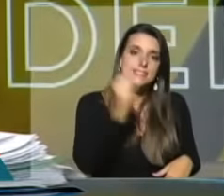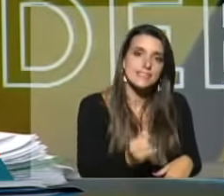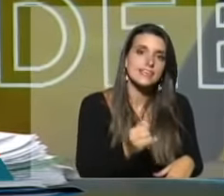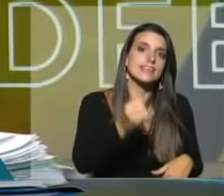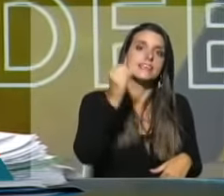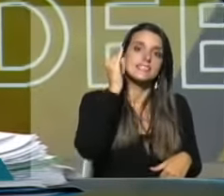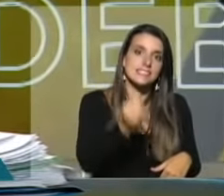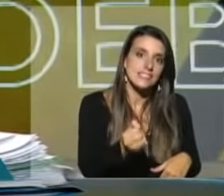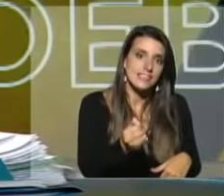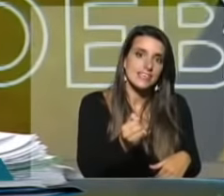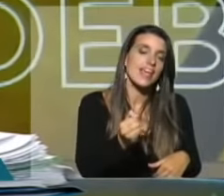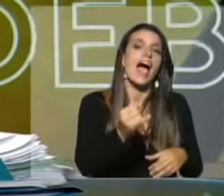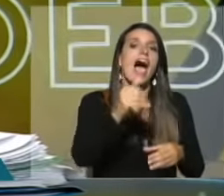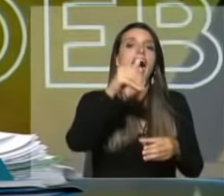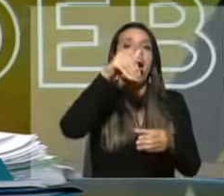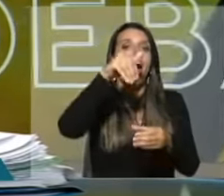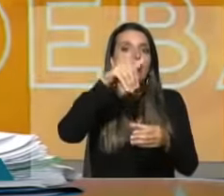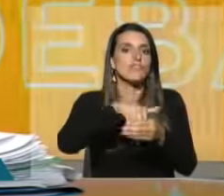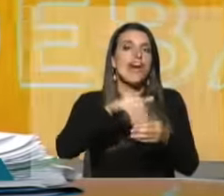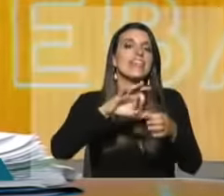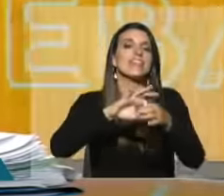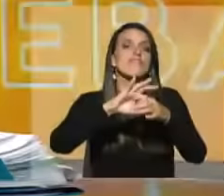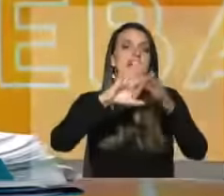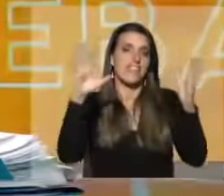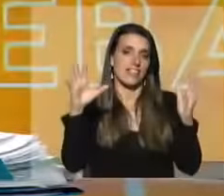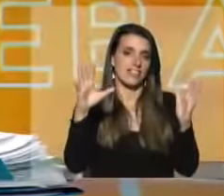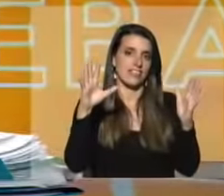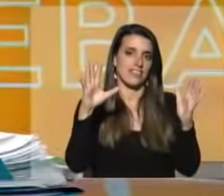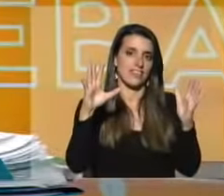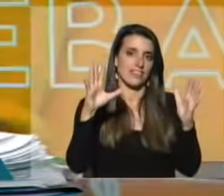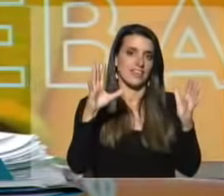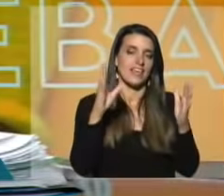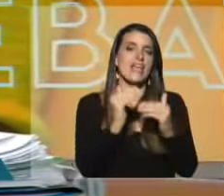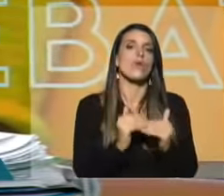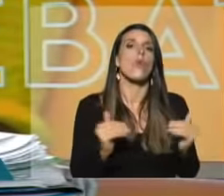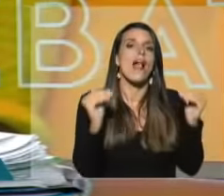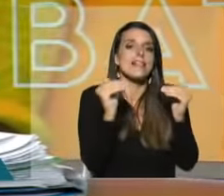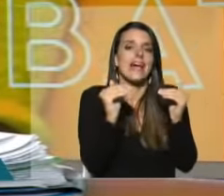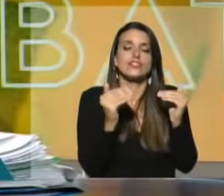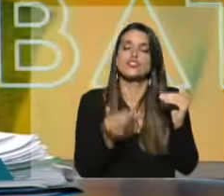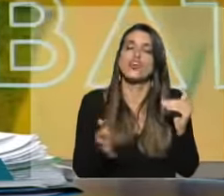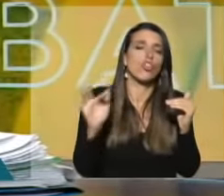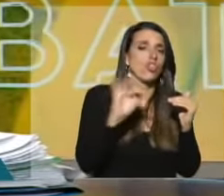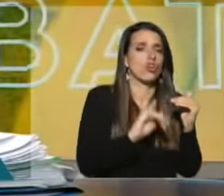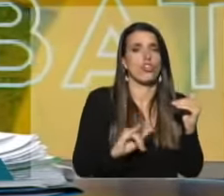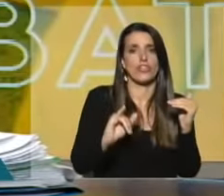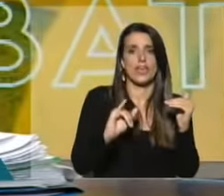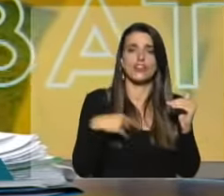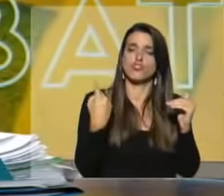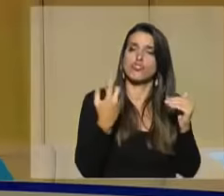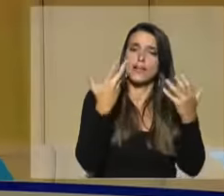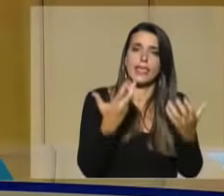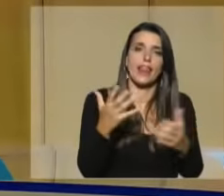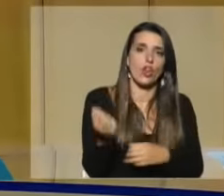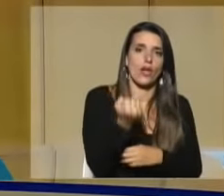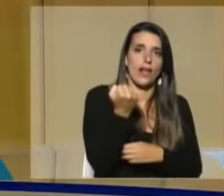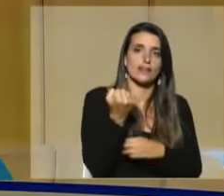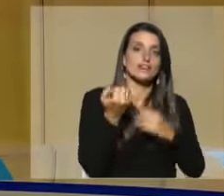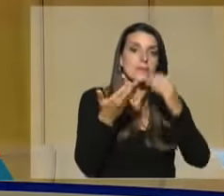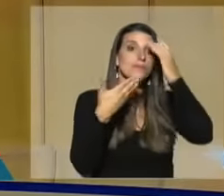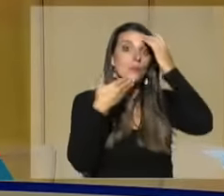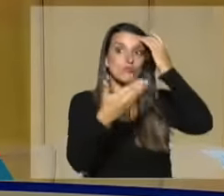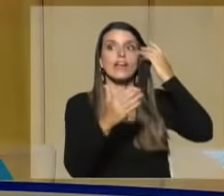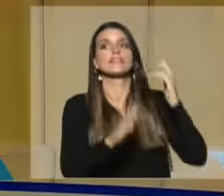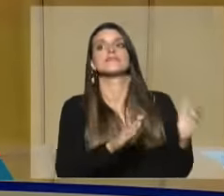sí a reformar esa libertad y esa igualdad que todos los días estamos buscando. Mechelini,